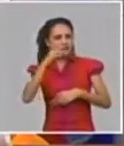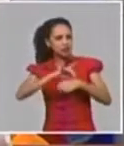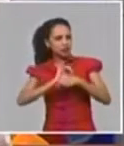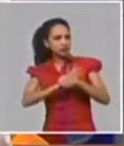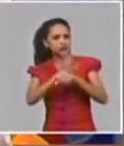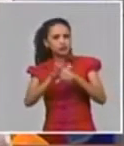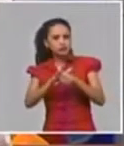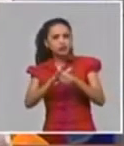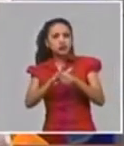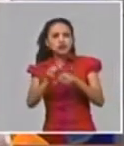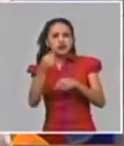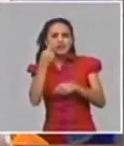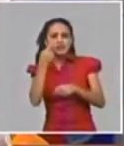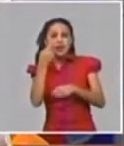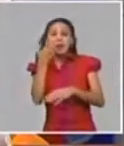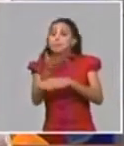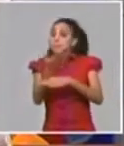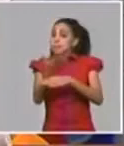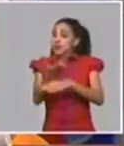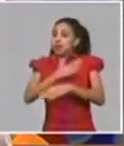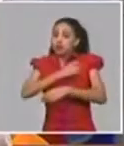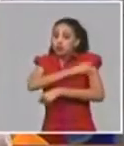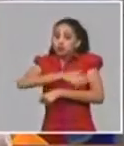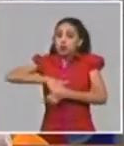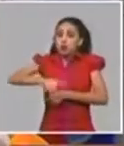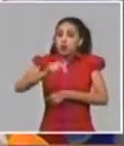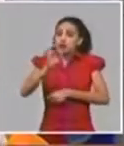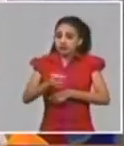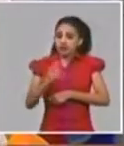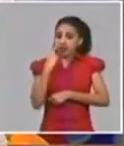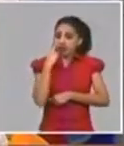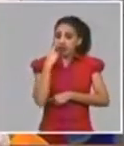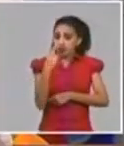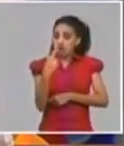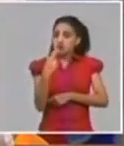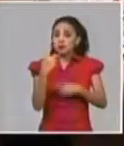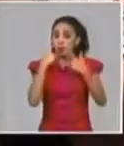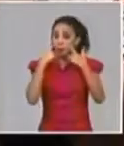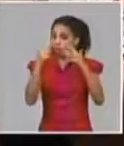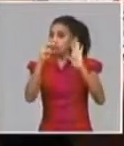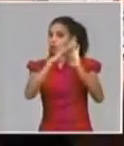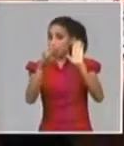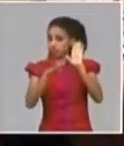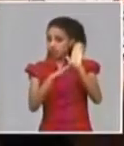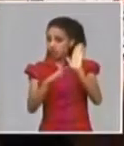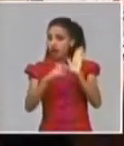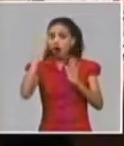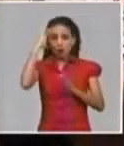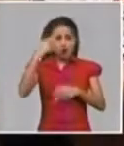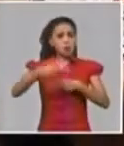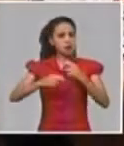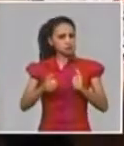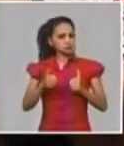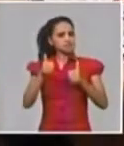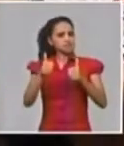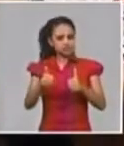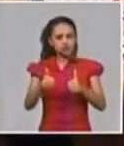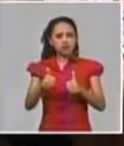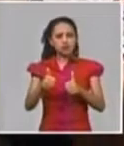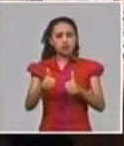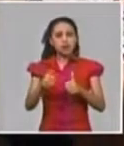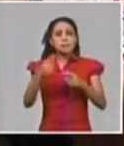espacios públicos, la exigencia es el reclamo de nuestro pueblo que reconoce el valor de las medidas que ha tomado nuestro país. Pero también está